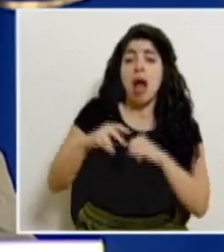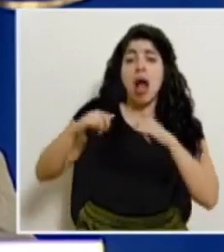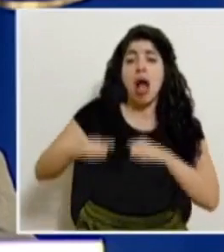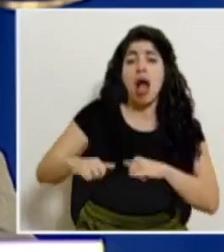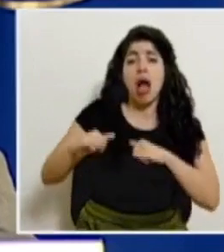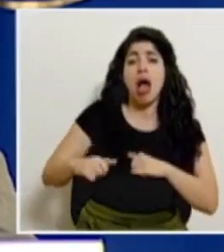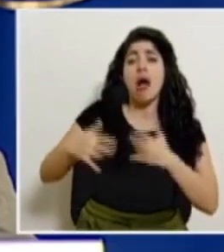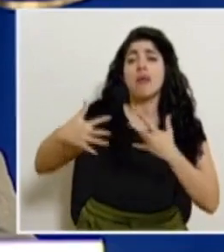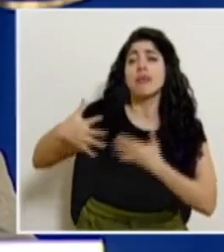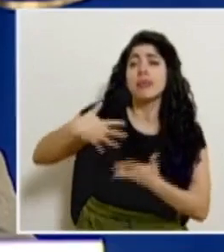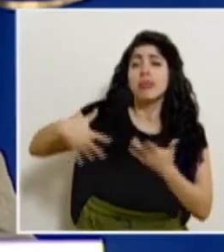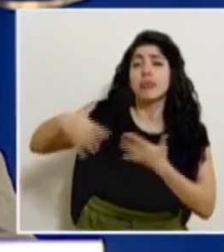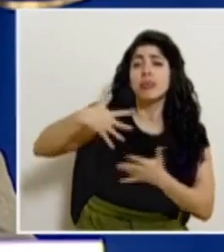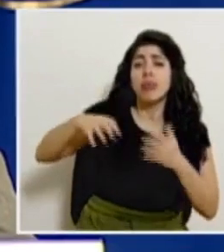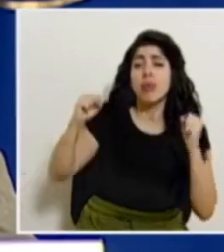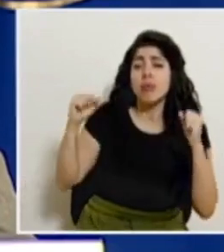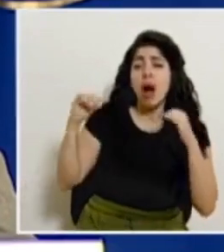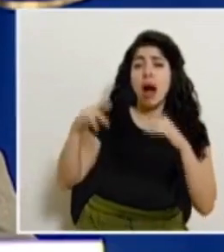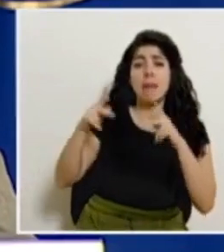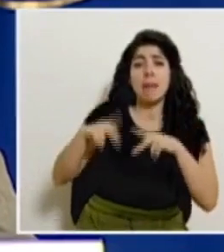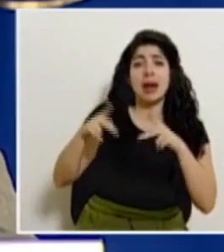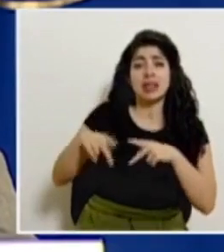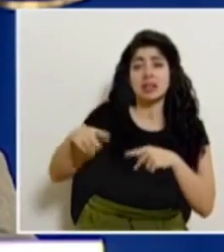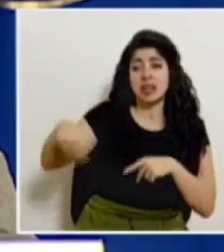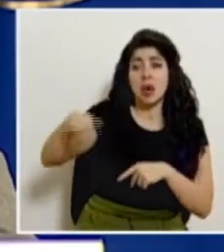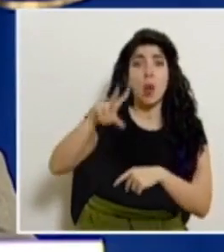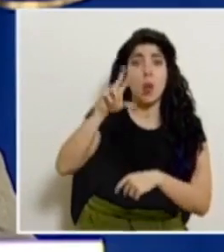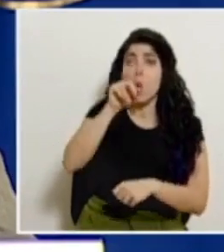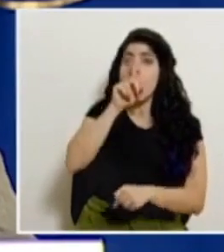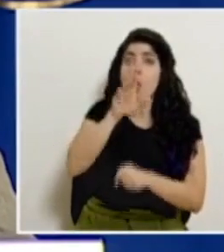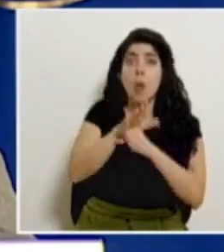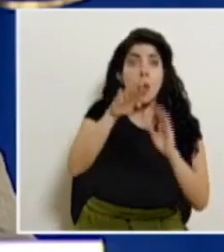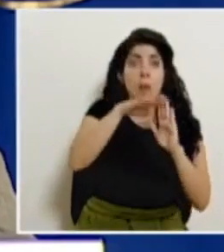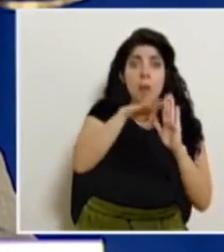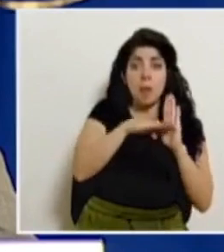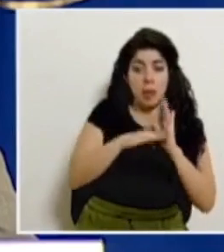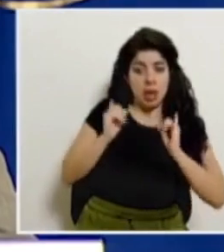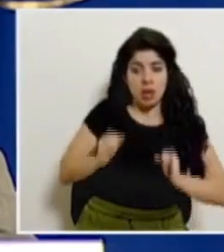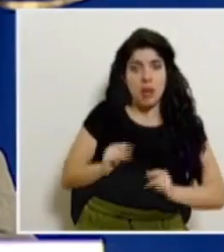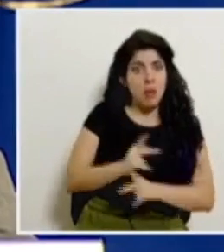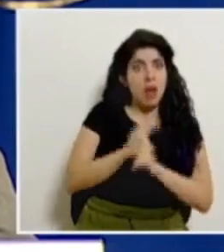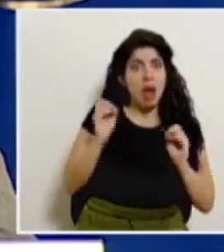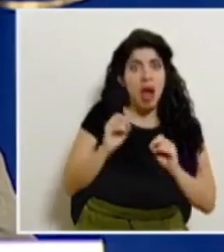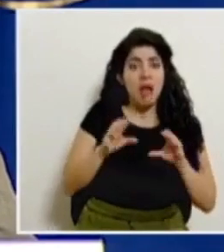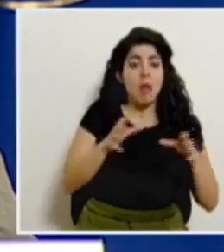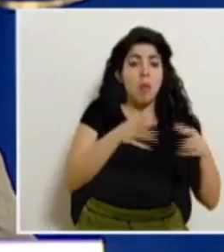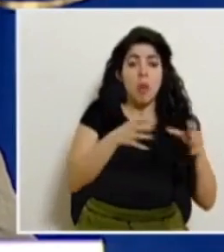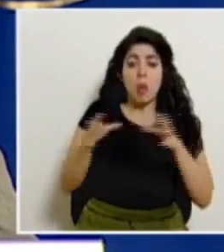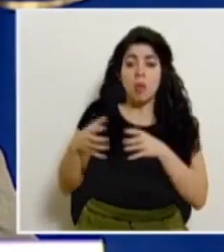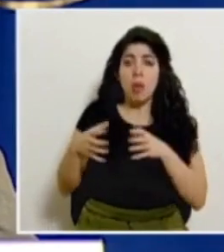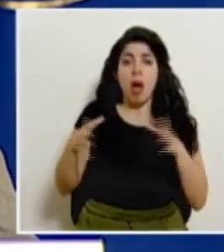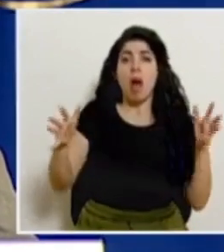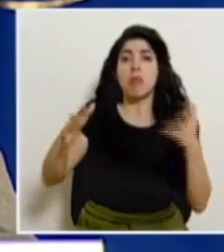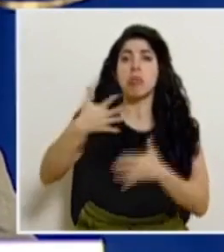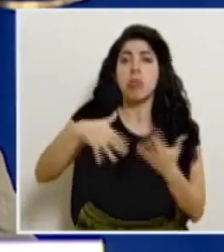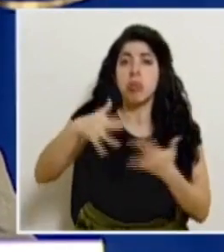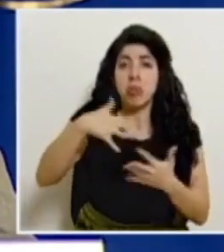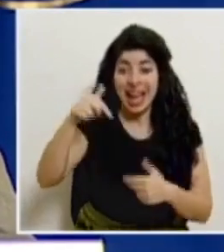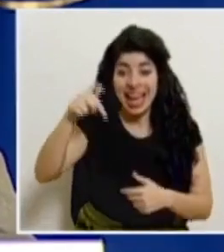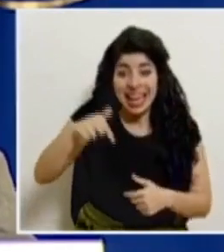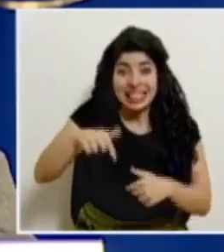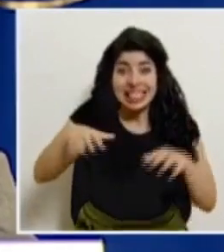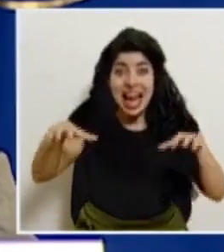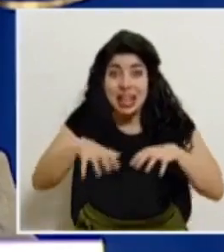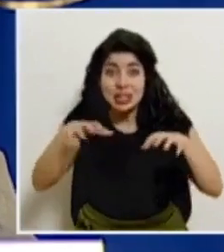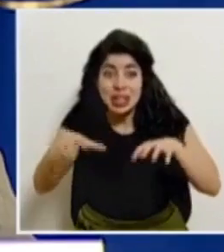periodos de actividades donde se concentren muchas personas y sin cumplir las medidas de protección individual, rompiendo burbujas sociales, son acciones que